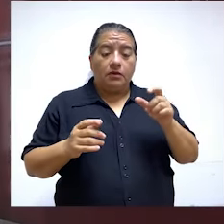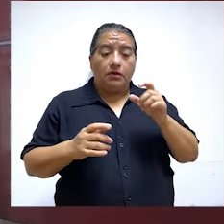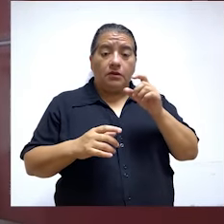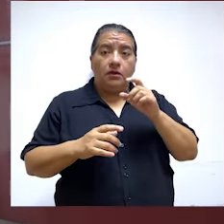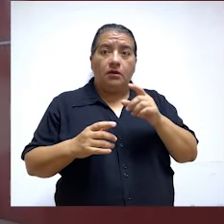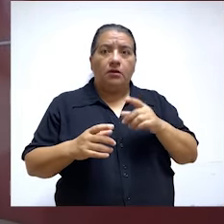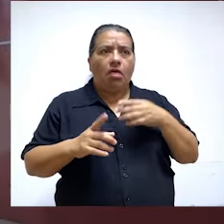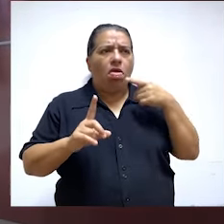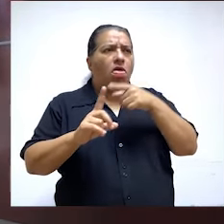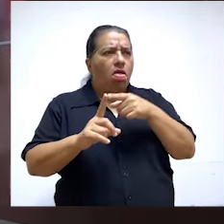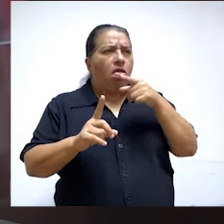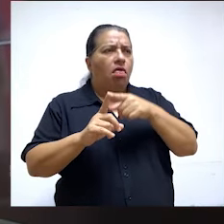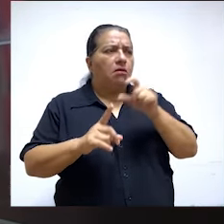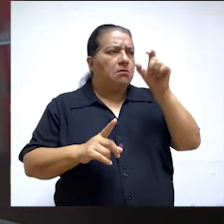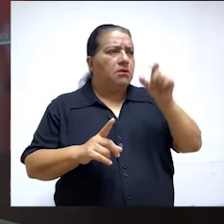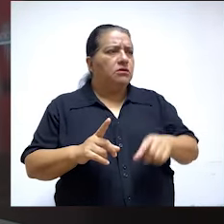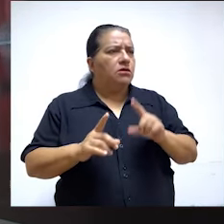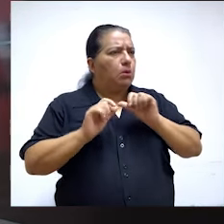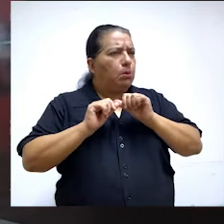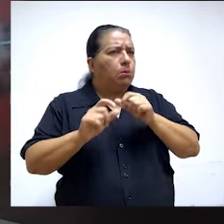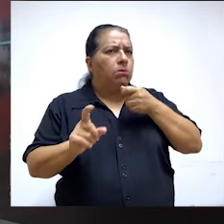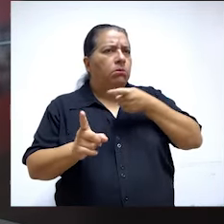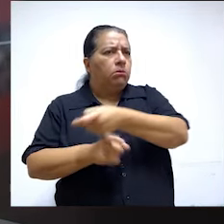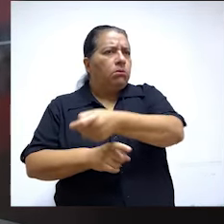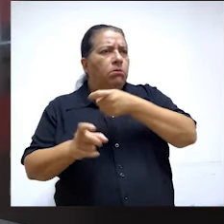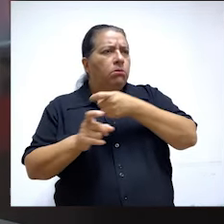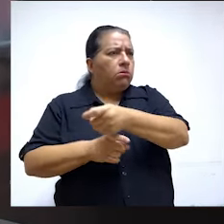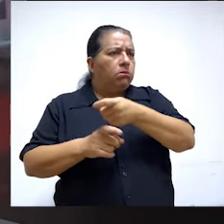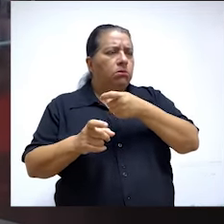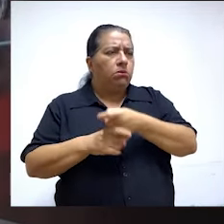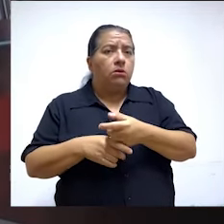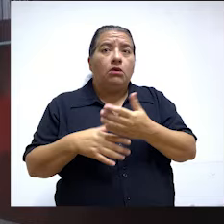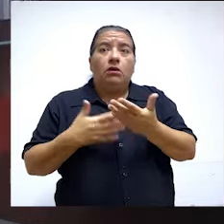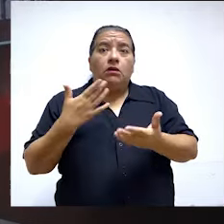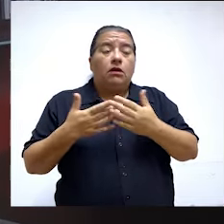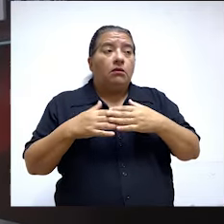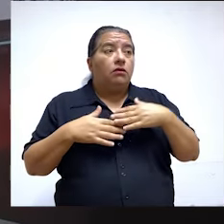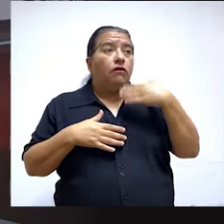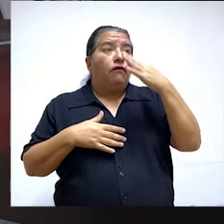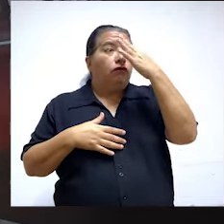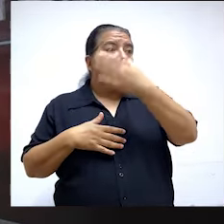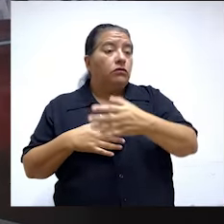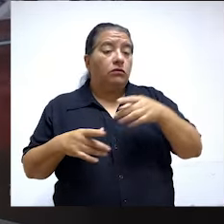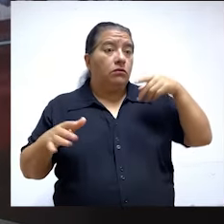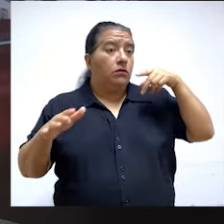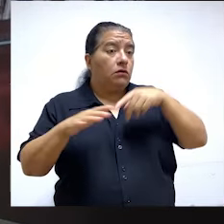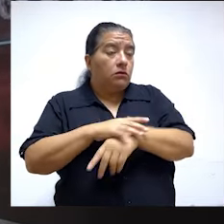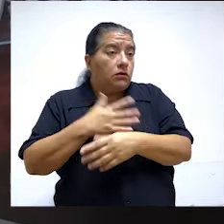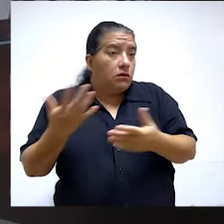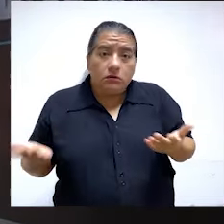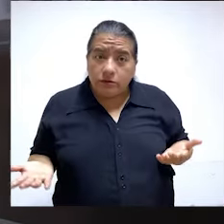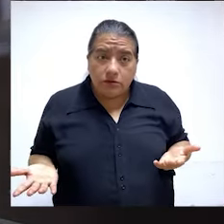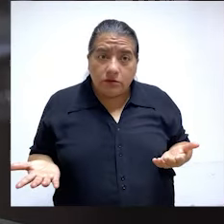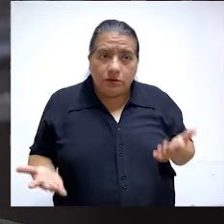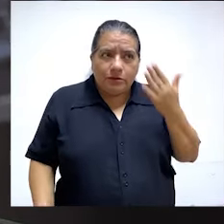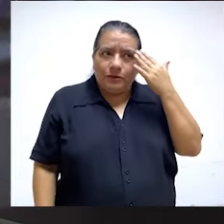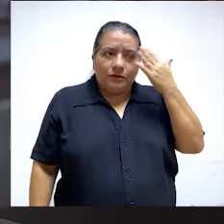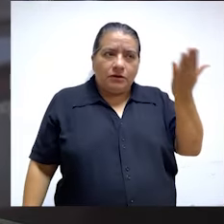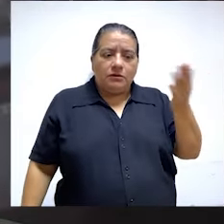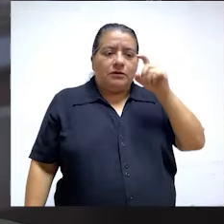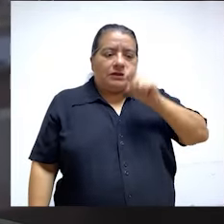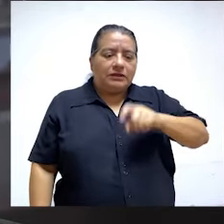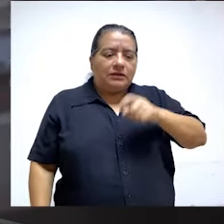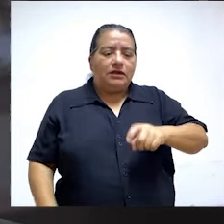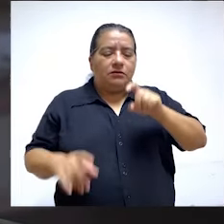su agresor es recurrente y no nos enteramos ahí, es muy probable que pueda ser una víctima de feminicidio en el futuro.